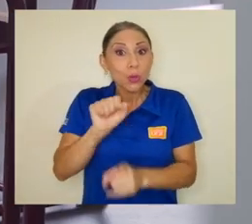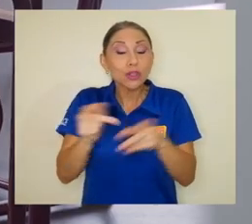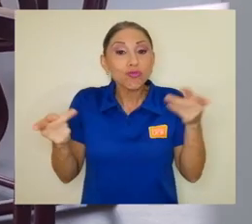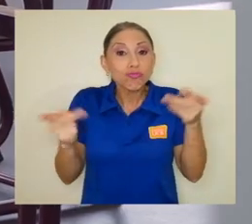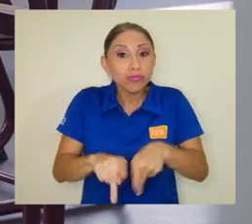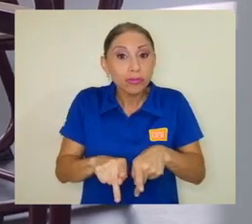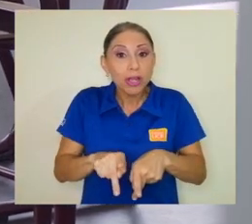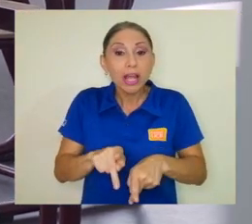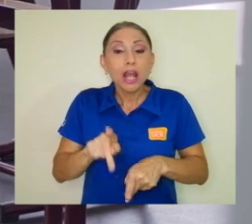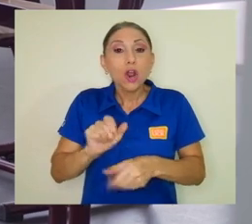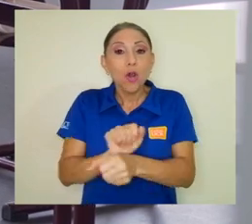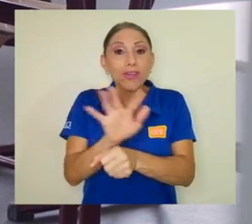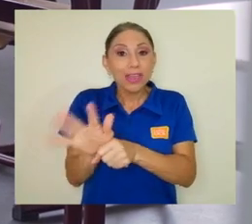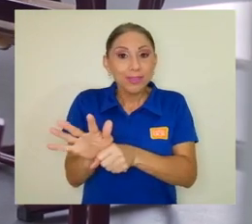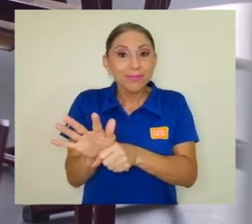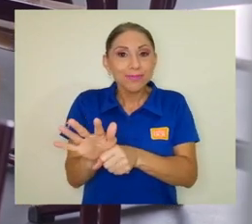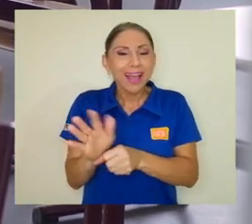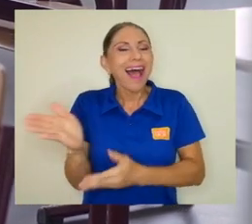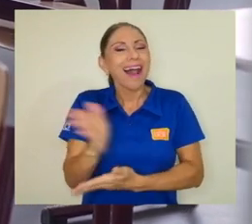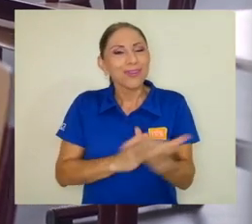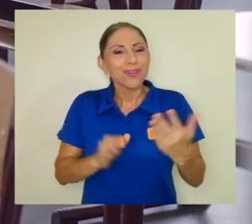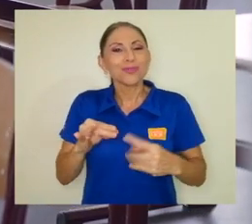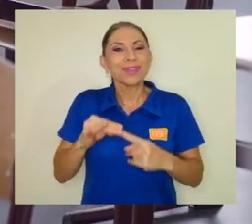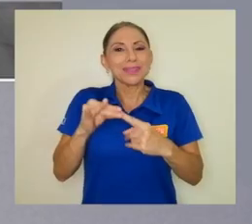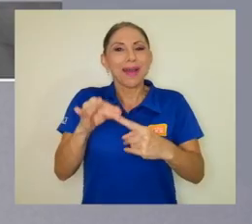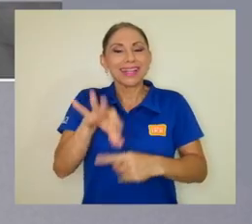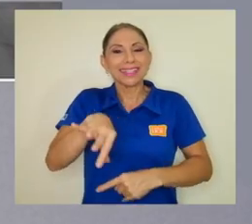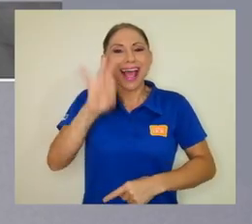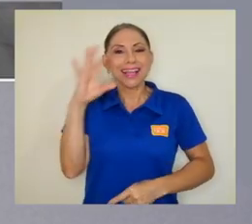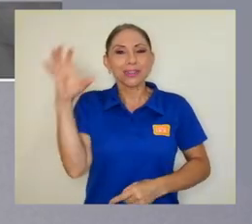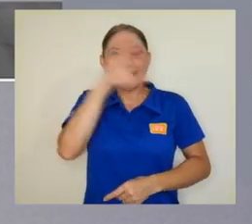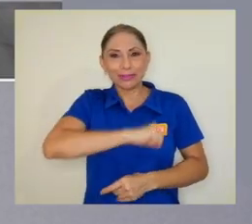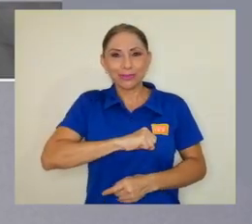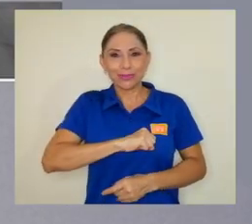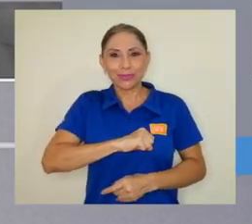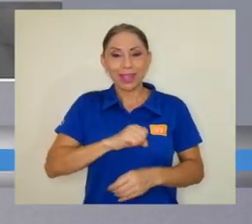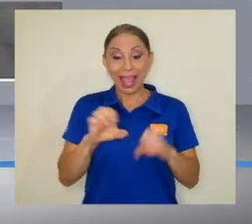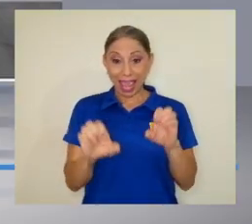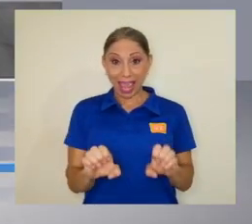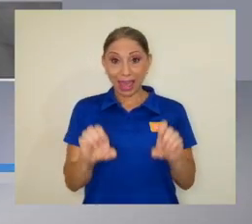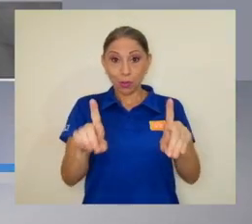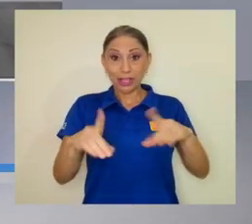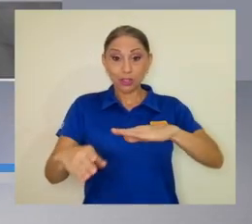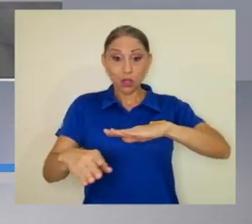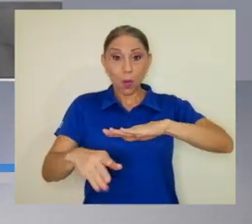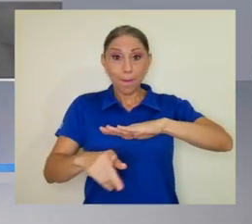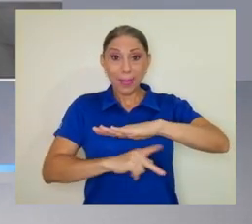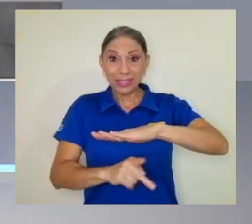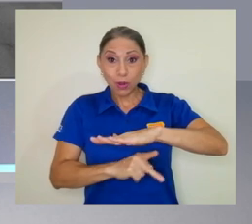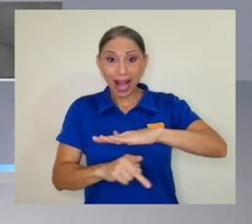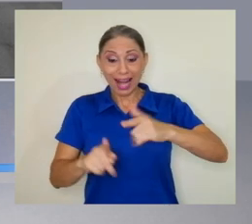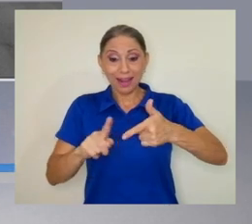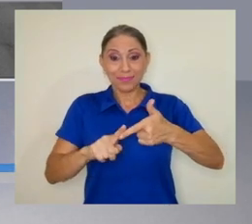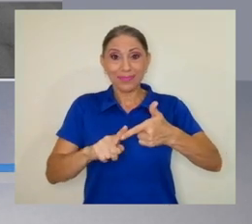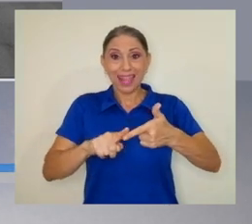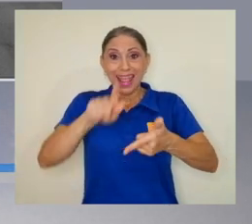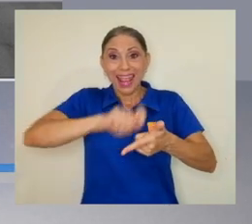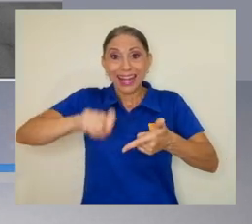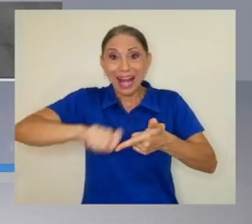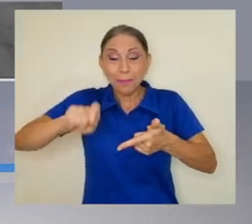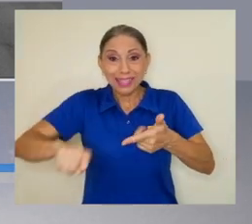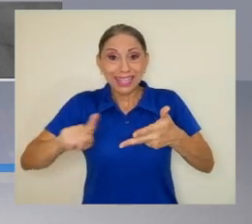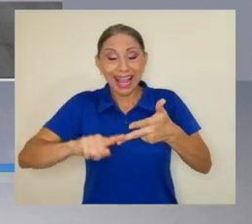son algunos de los principales hallazgos. La educación preescolar general básica y diversificada